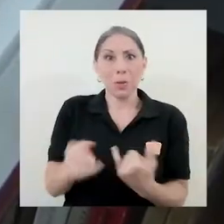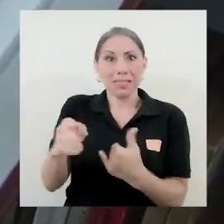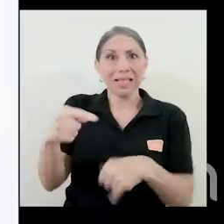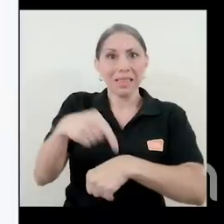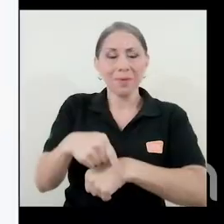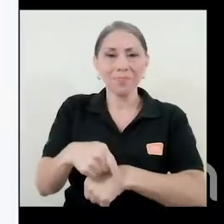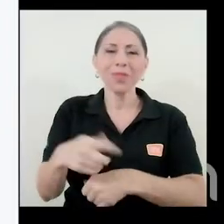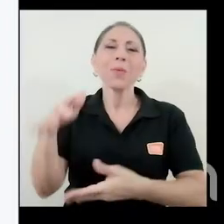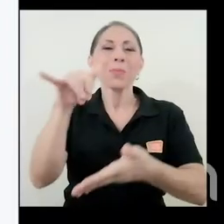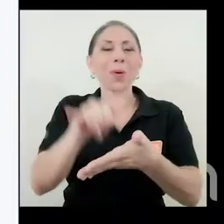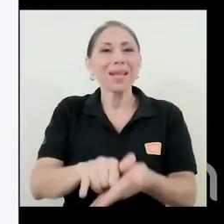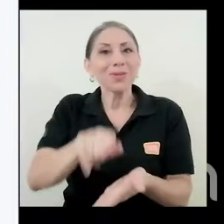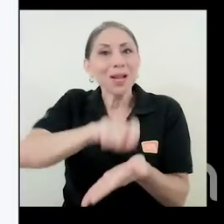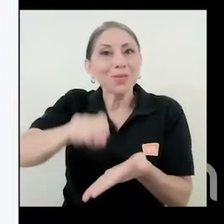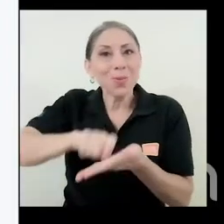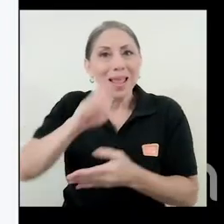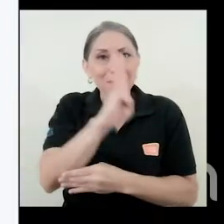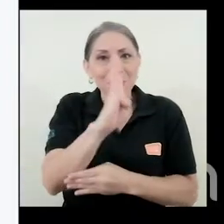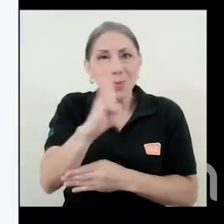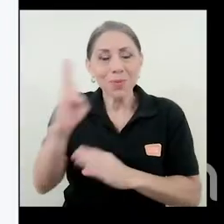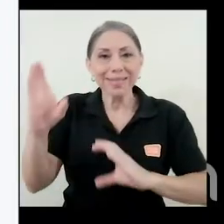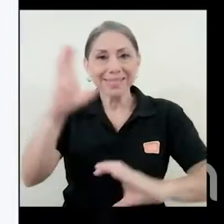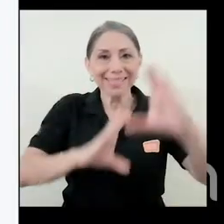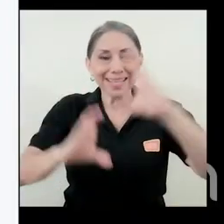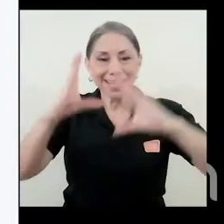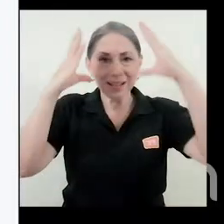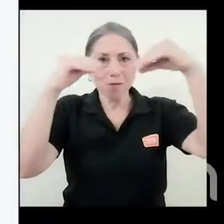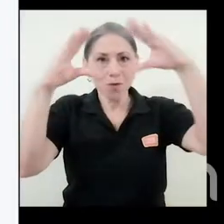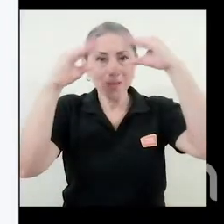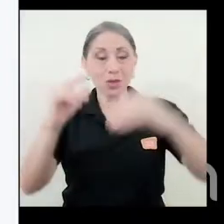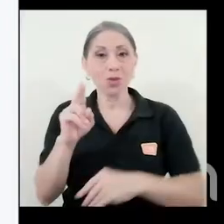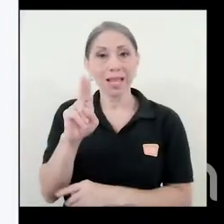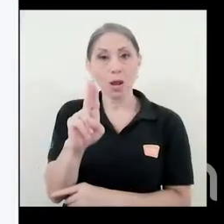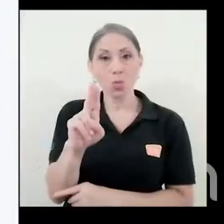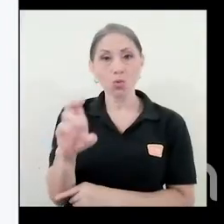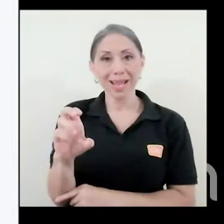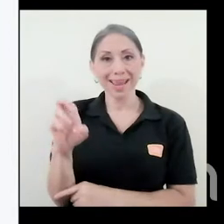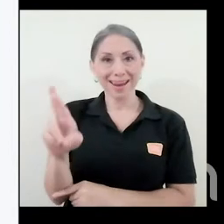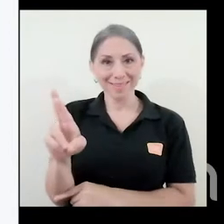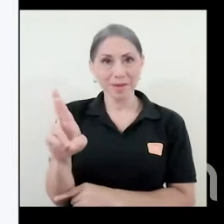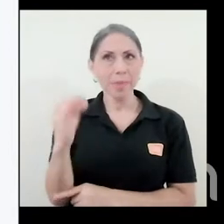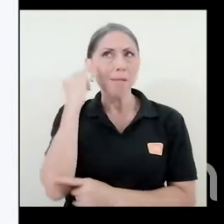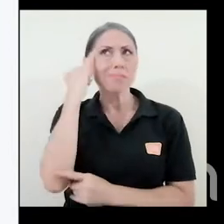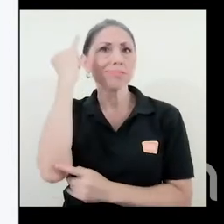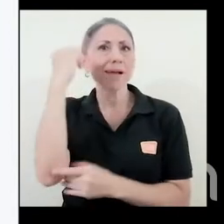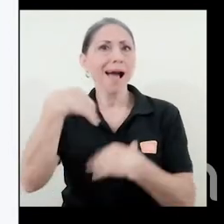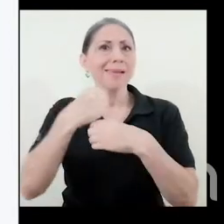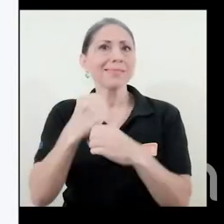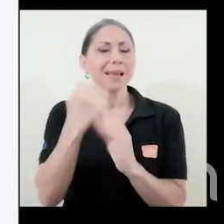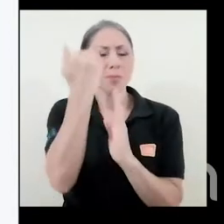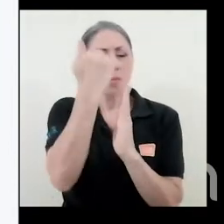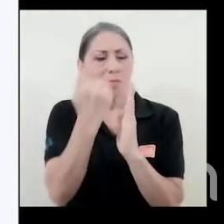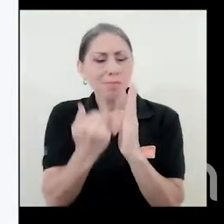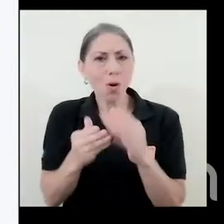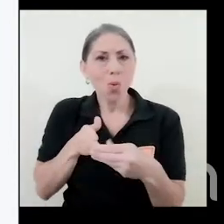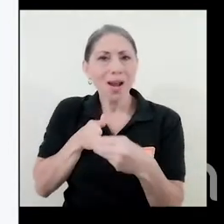etapa. Es por esto que la Escuela de Bibliotecología y Ciencias de la Información de la UCR ideó crear una guía para realizar